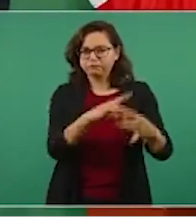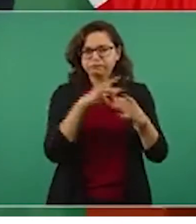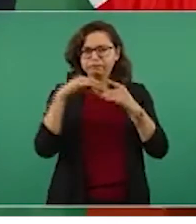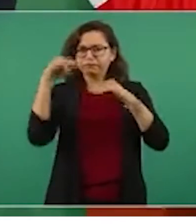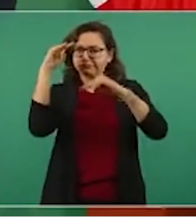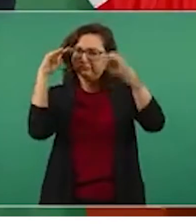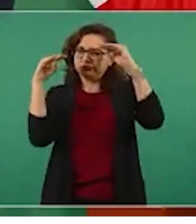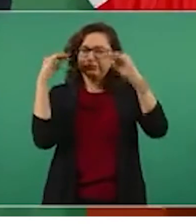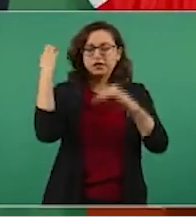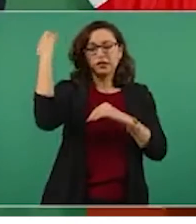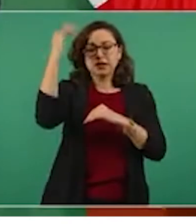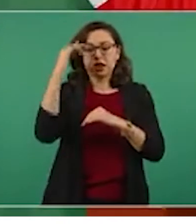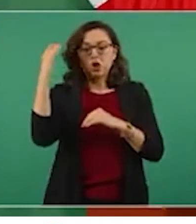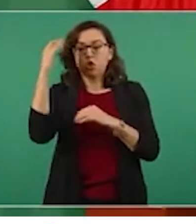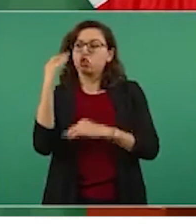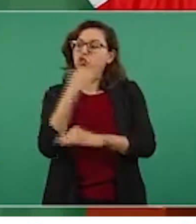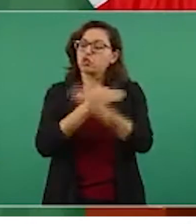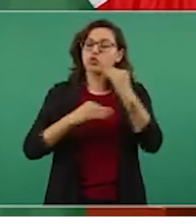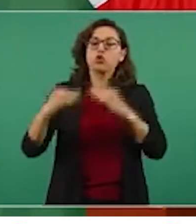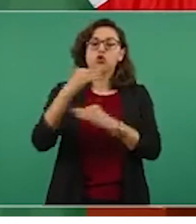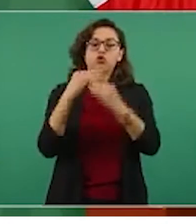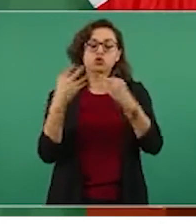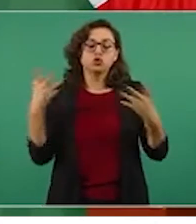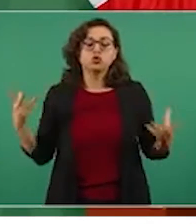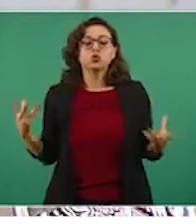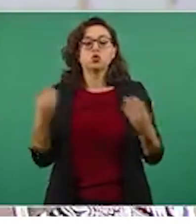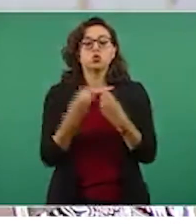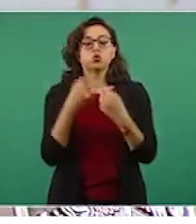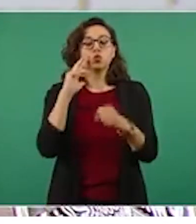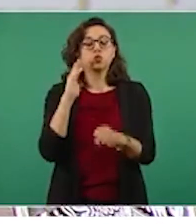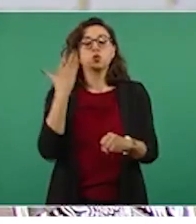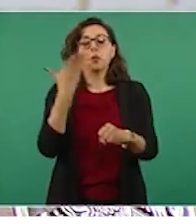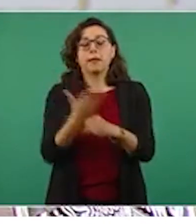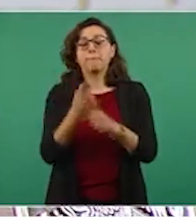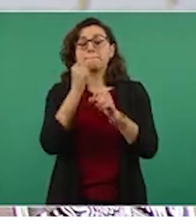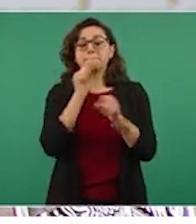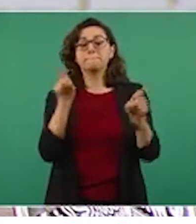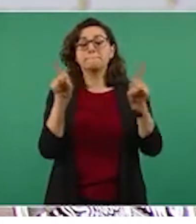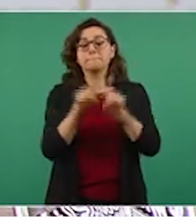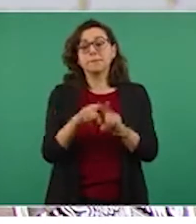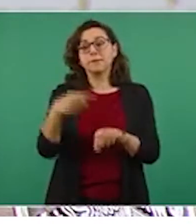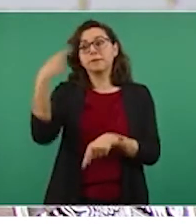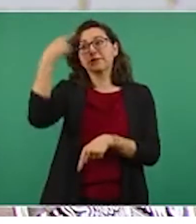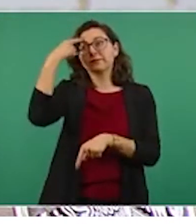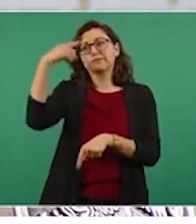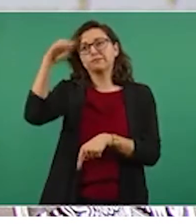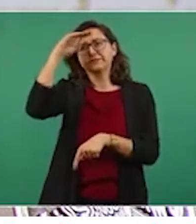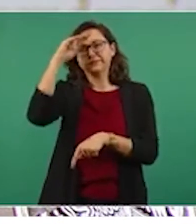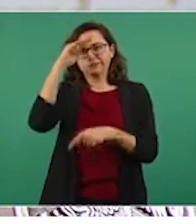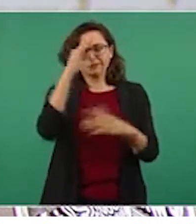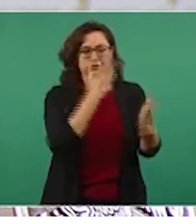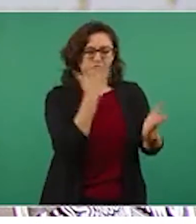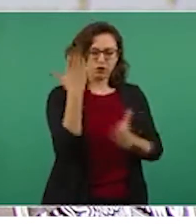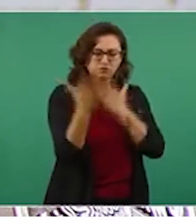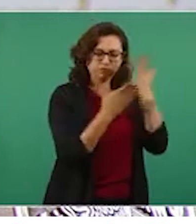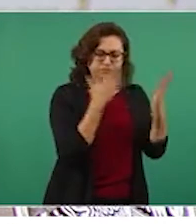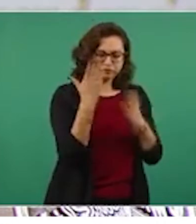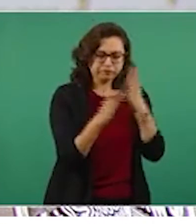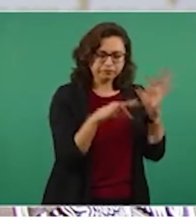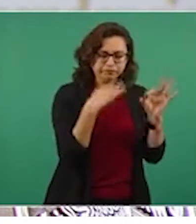responsabilidad social y de un pensamiento disciplinario en lo académico y en lo deportivo.